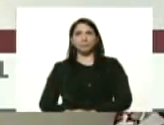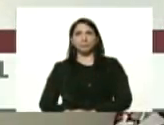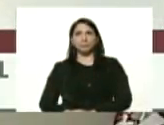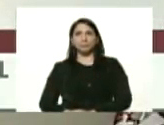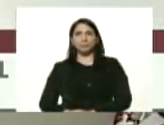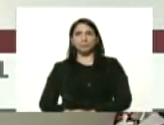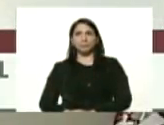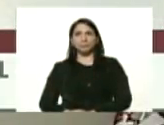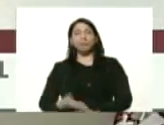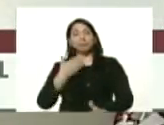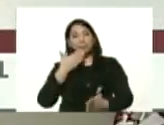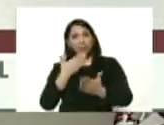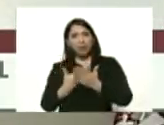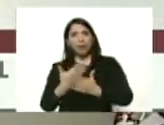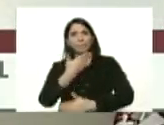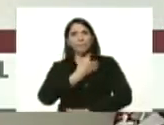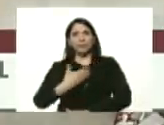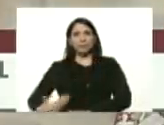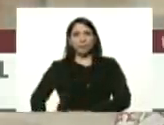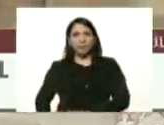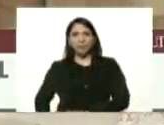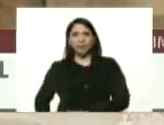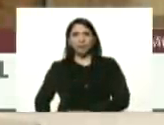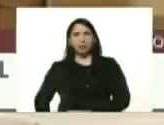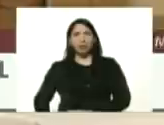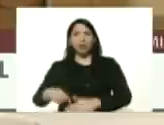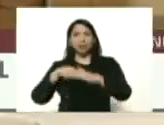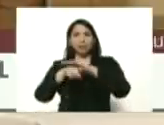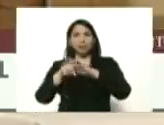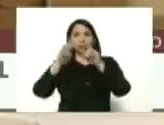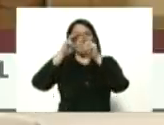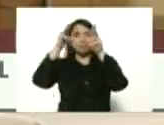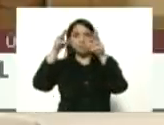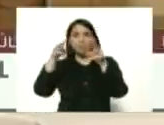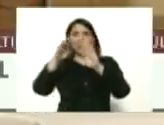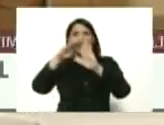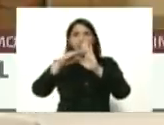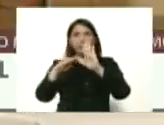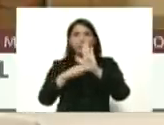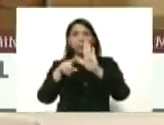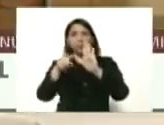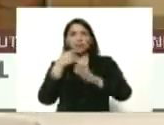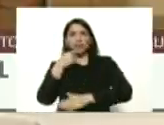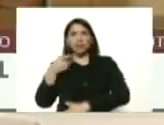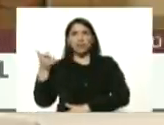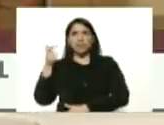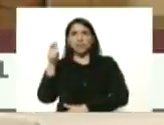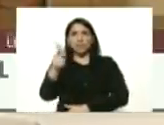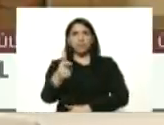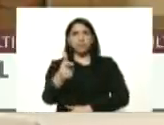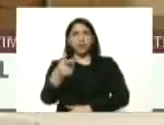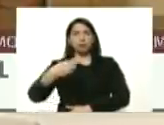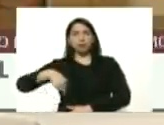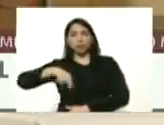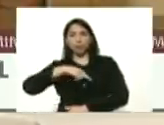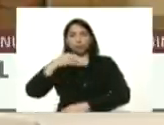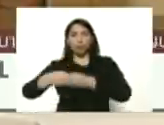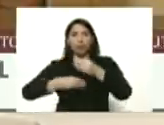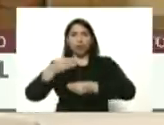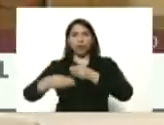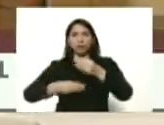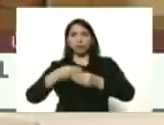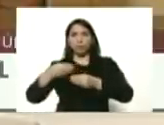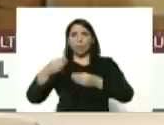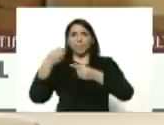gracias presidente bueno si dentro de esas medidas usted refería al transporte público nosotros hemos elaborado un